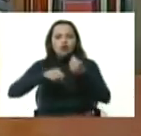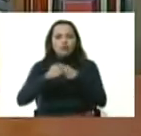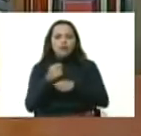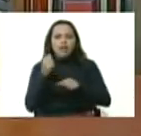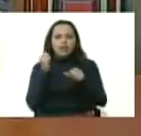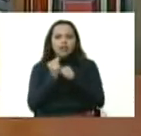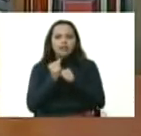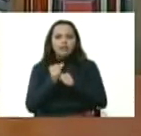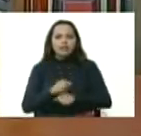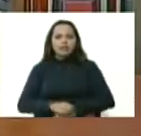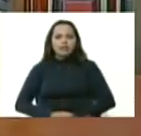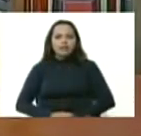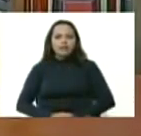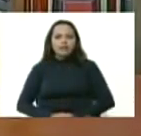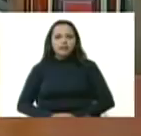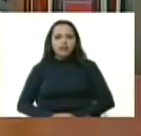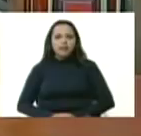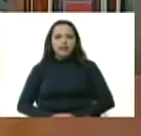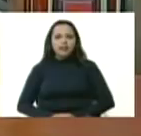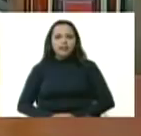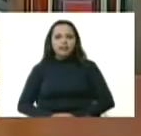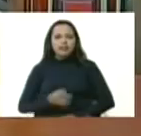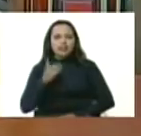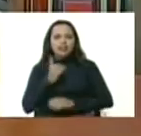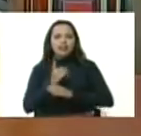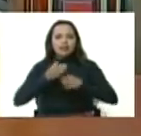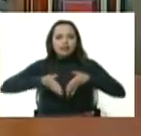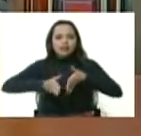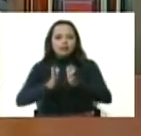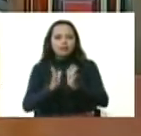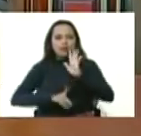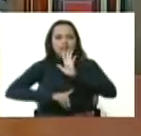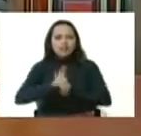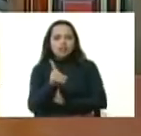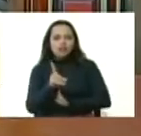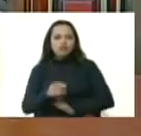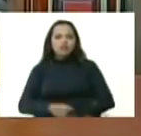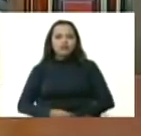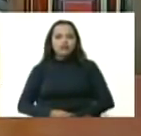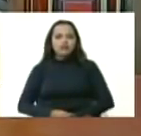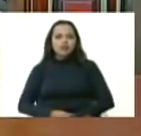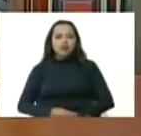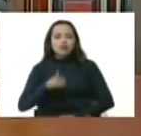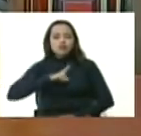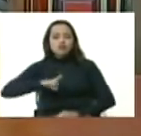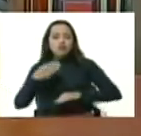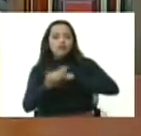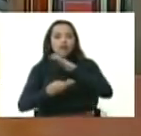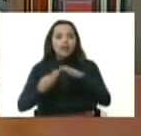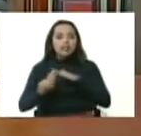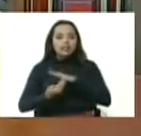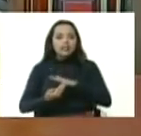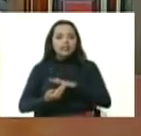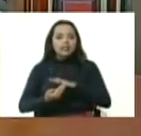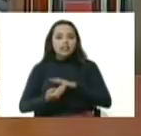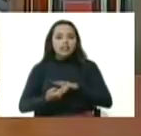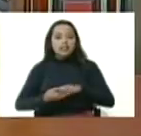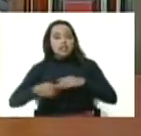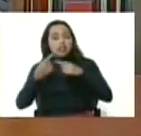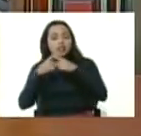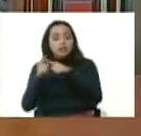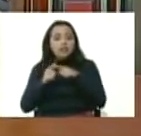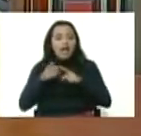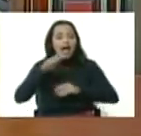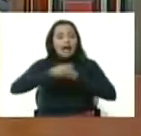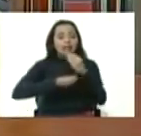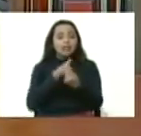conseguir definitivamente su camino de crecimiento y desarrollo sobre la base de su diversidad en la creación de